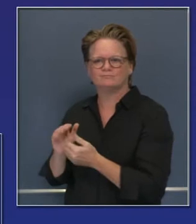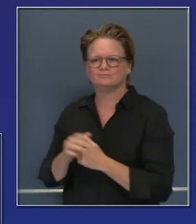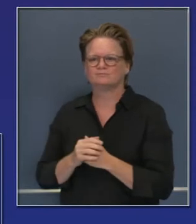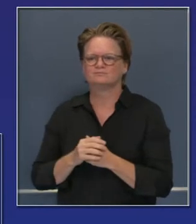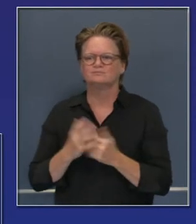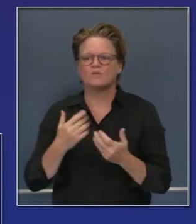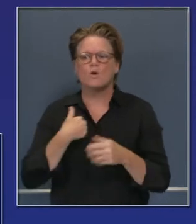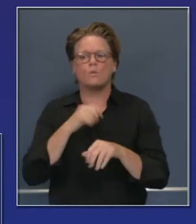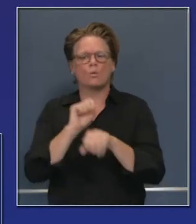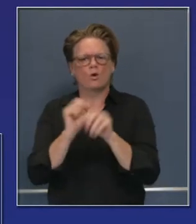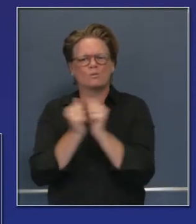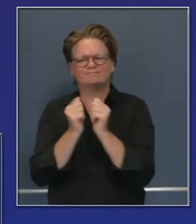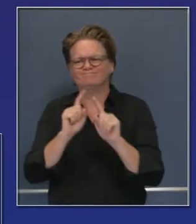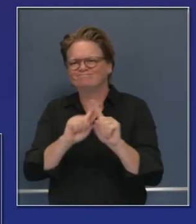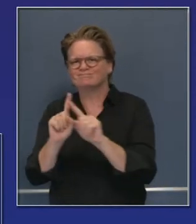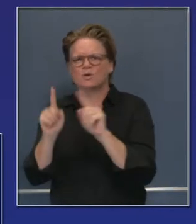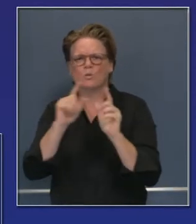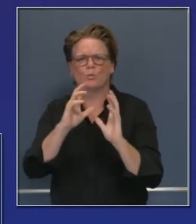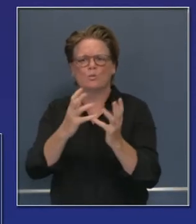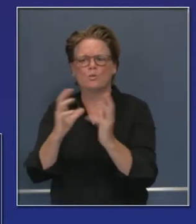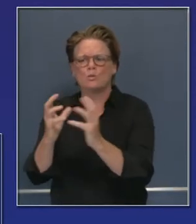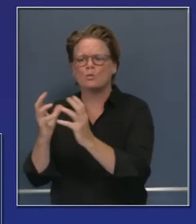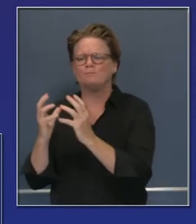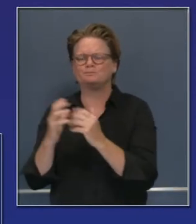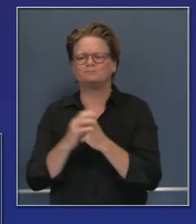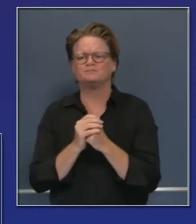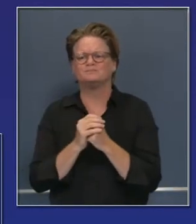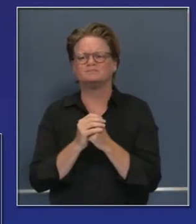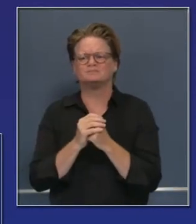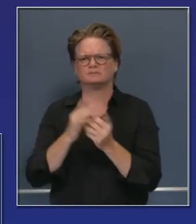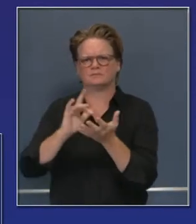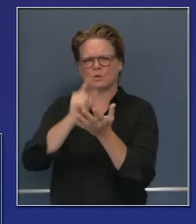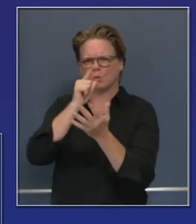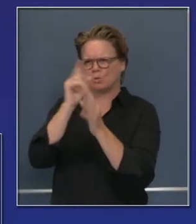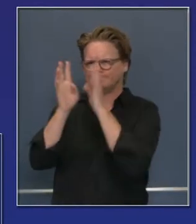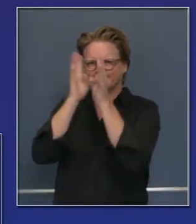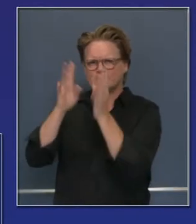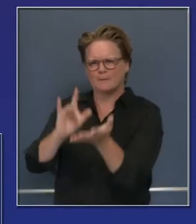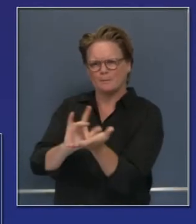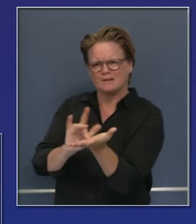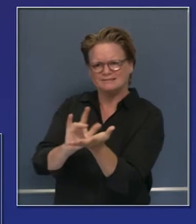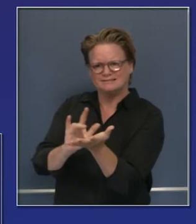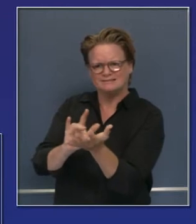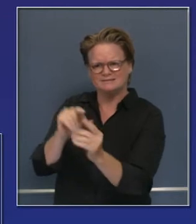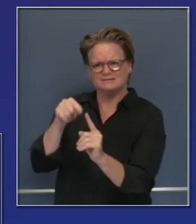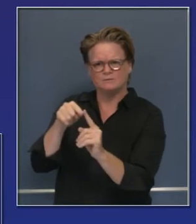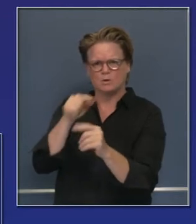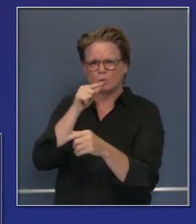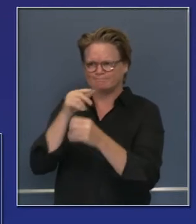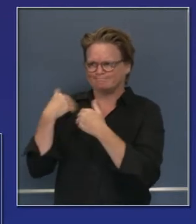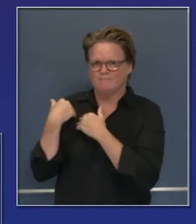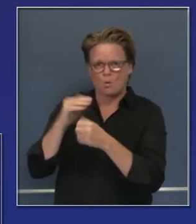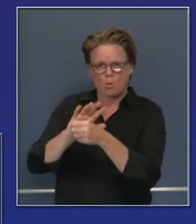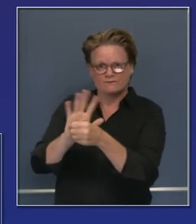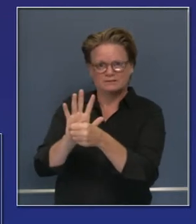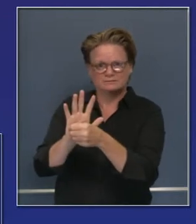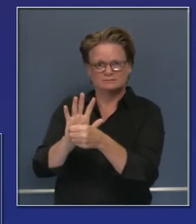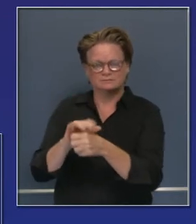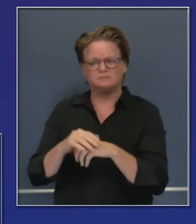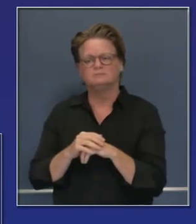transmisión de la enfermedad o para una vacuna que aparezca como una cura a COVID-19, donde podremos entonces